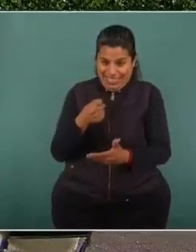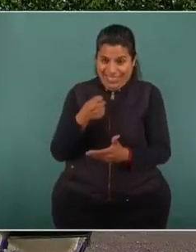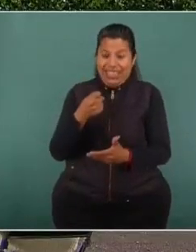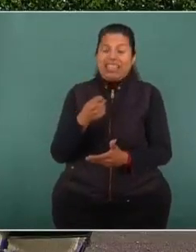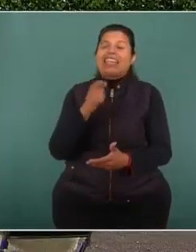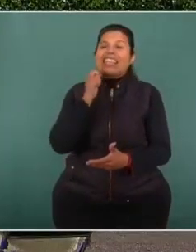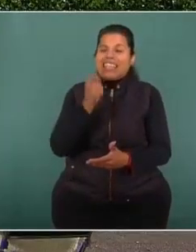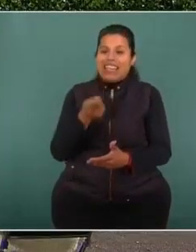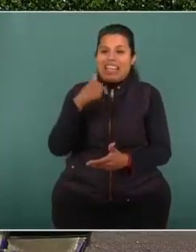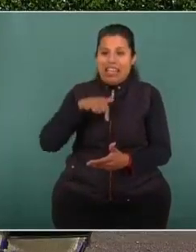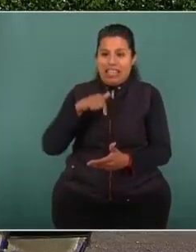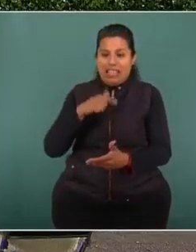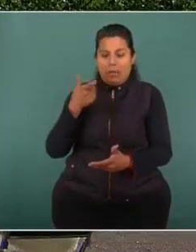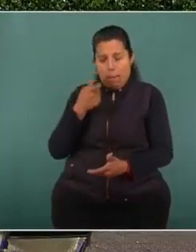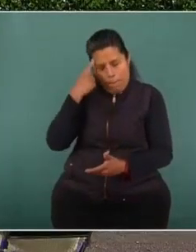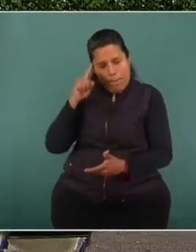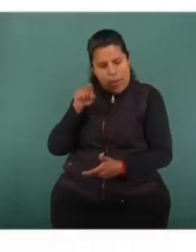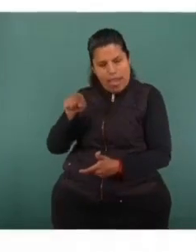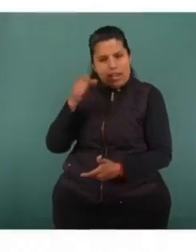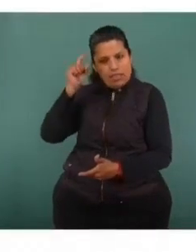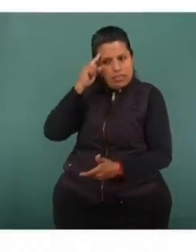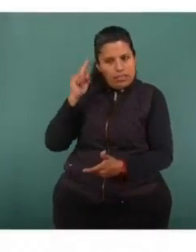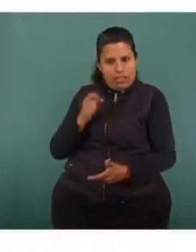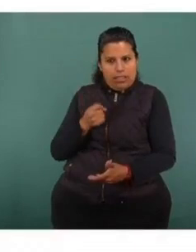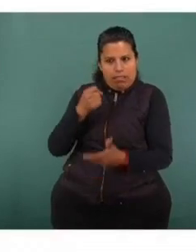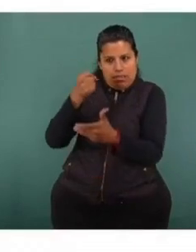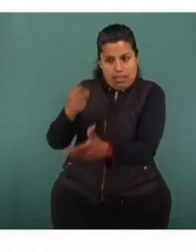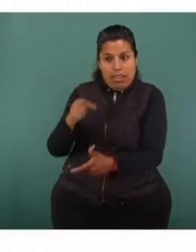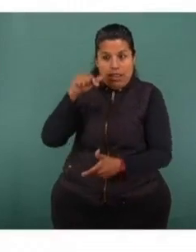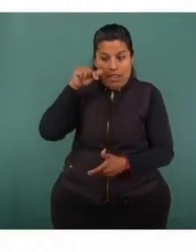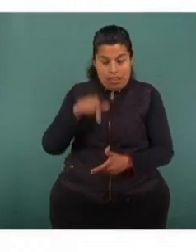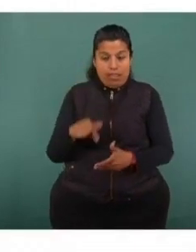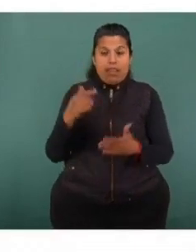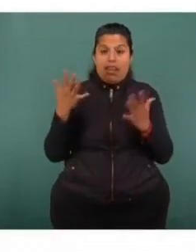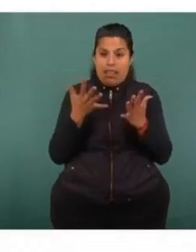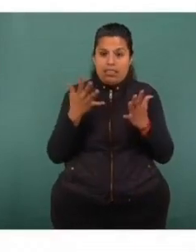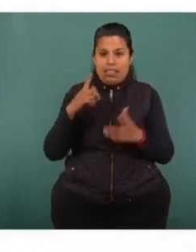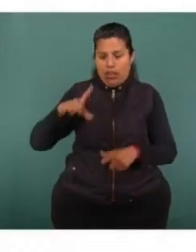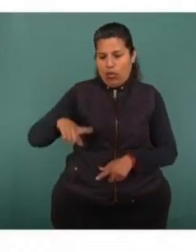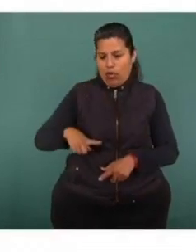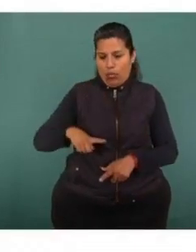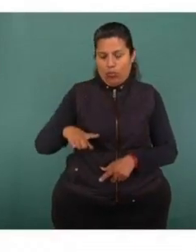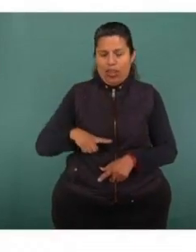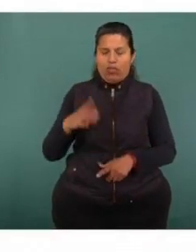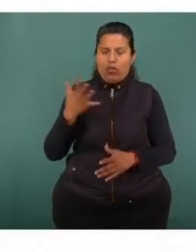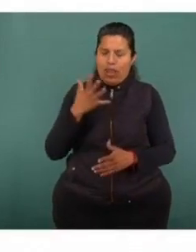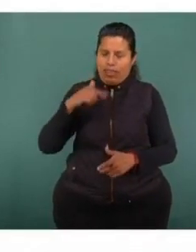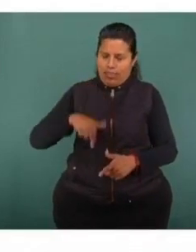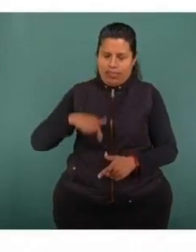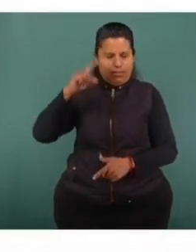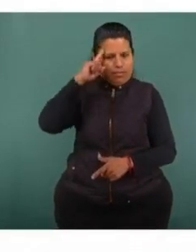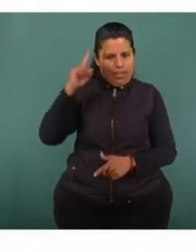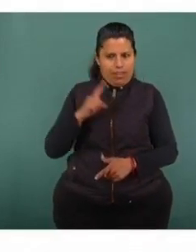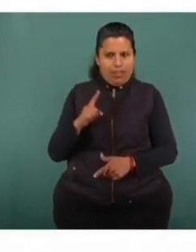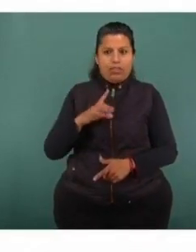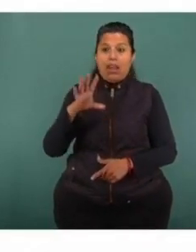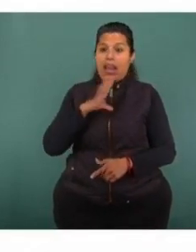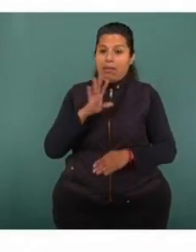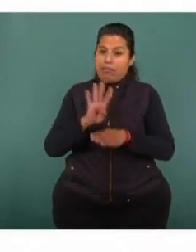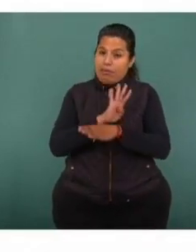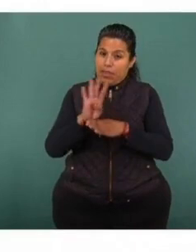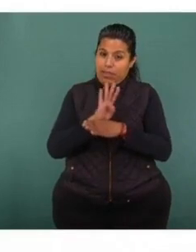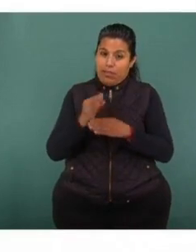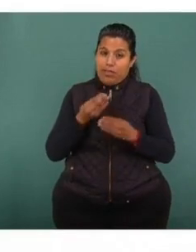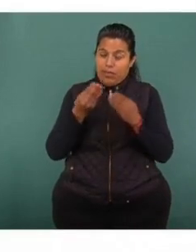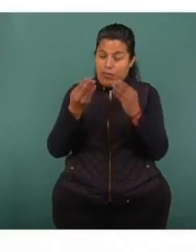han mandado aquí a la entidad, los cuales han estado siendo ejercidos por el gobierno del estado. La que sigue. Los beneficios de